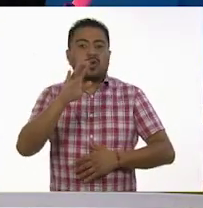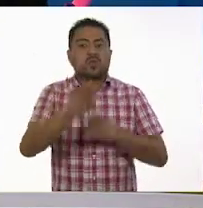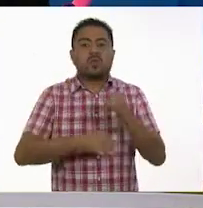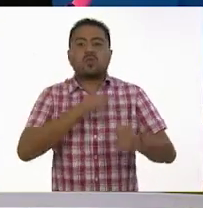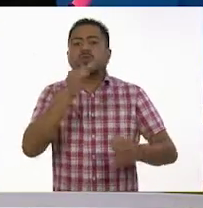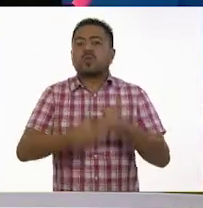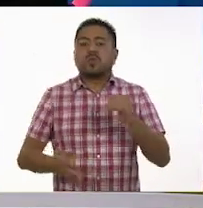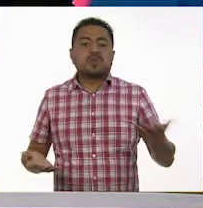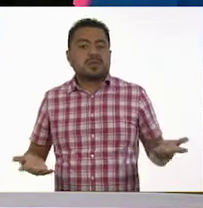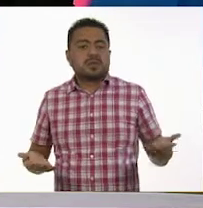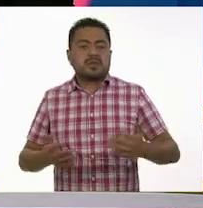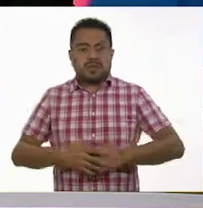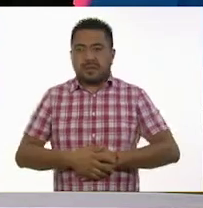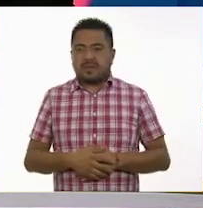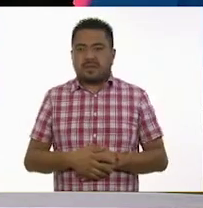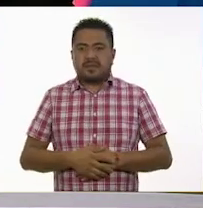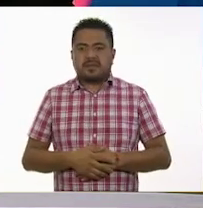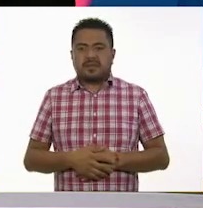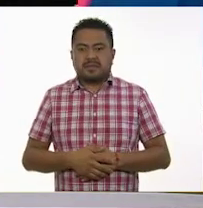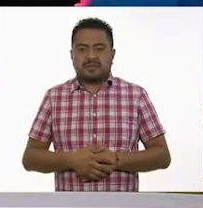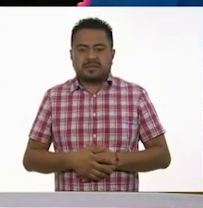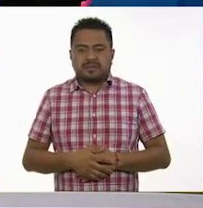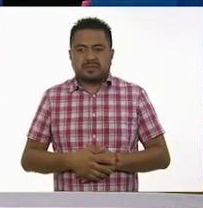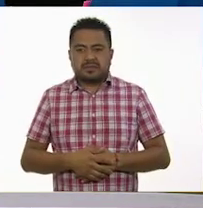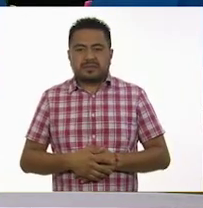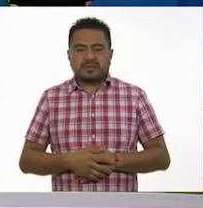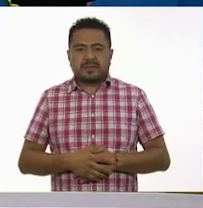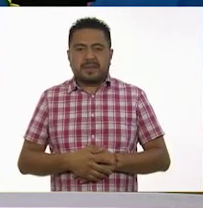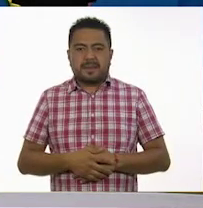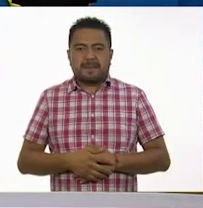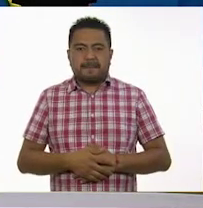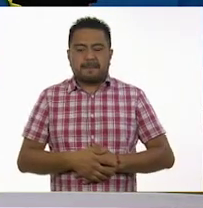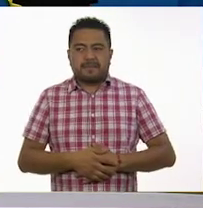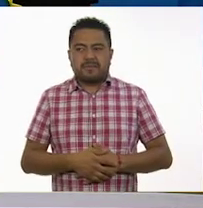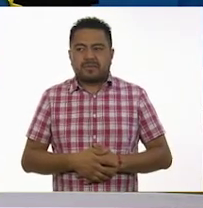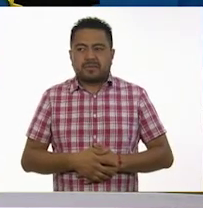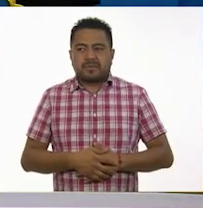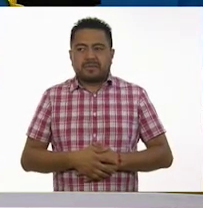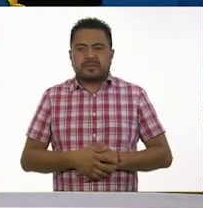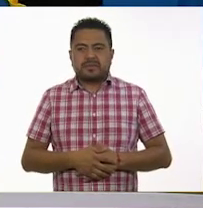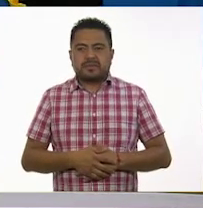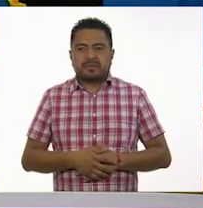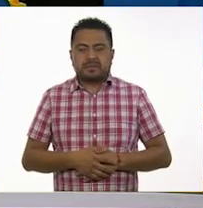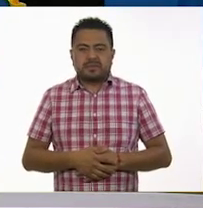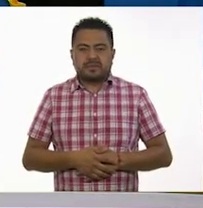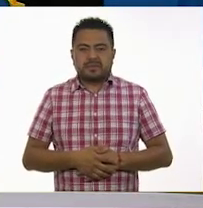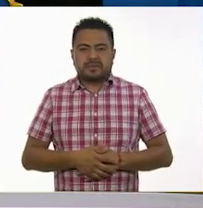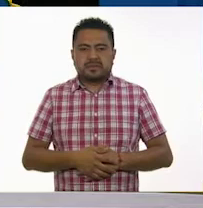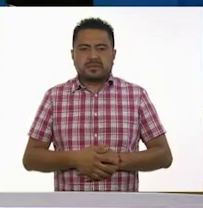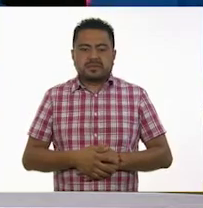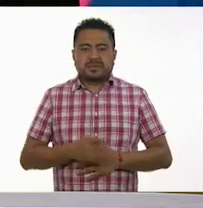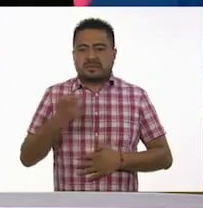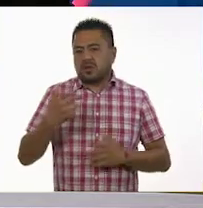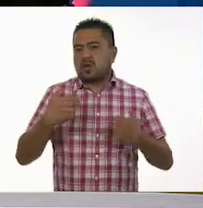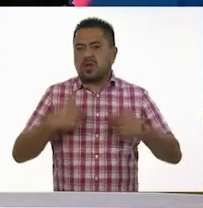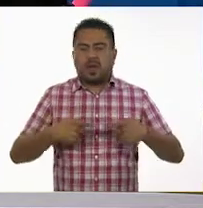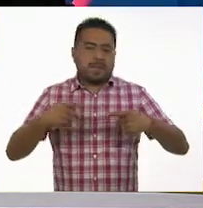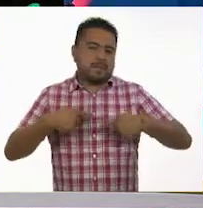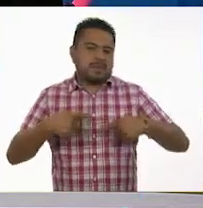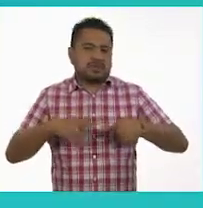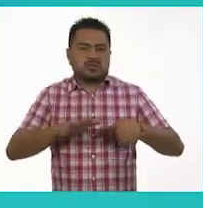por último, el ser humano.